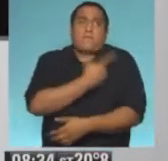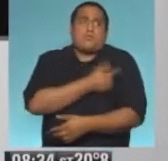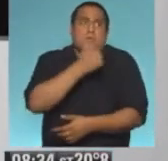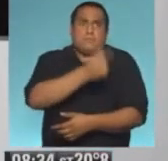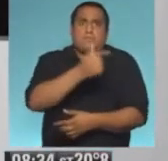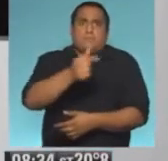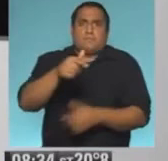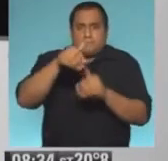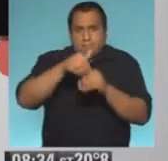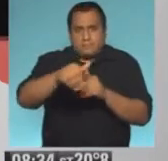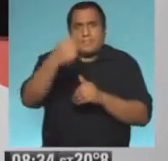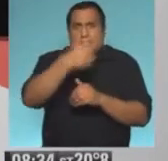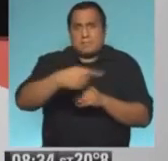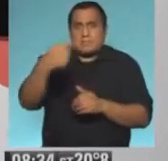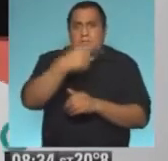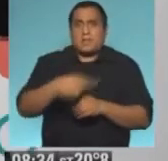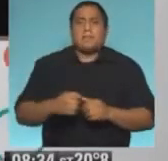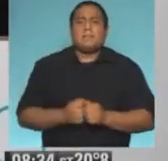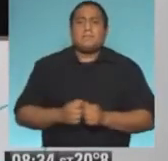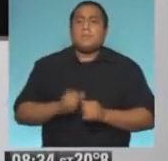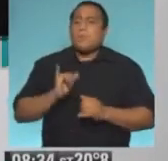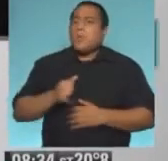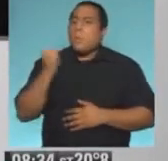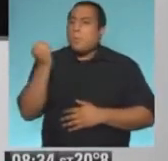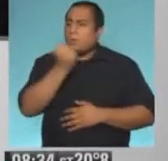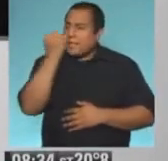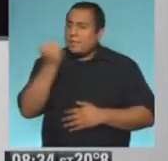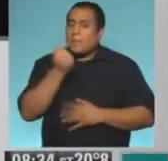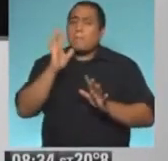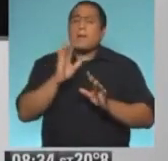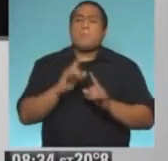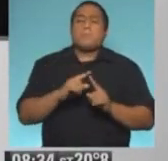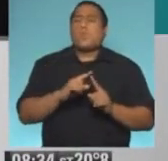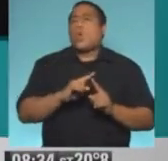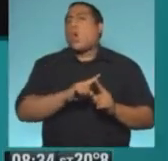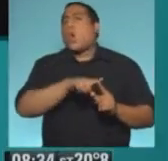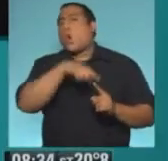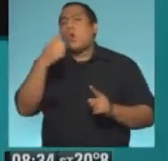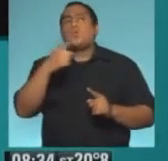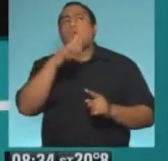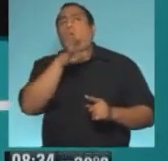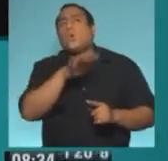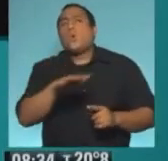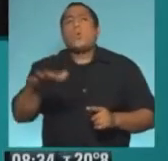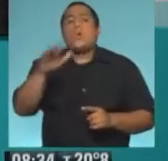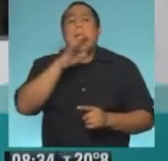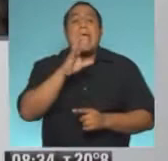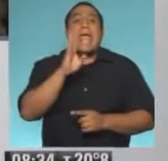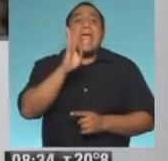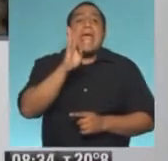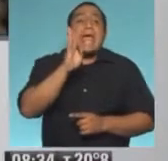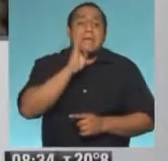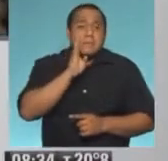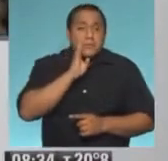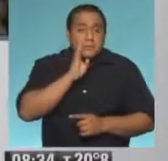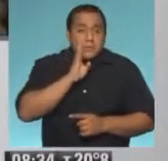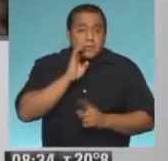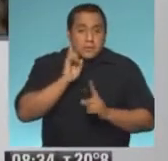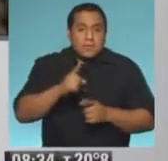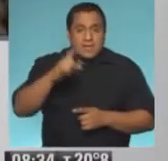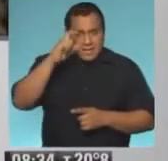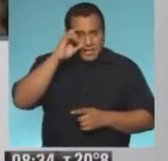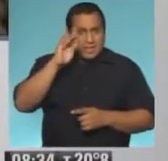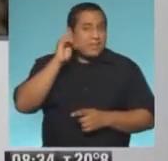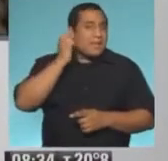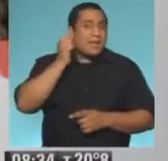en las próximas semanas. Sumamente importante. Ahora, del otro lado, en otro continente, en este caso en Estados Unidos, también está Edgar,